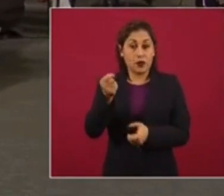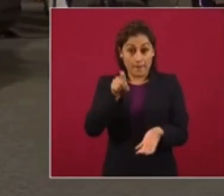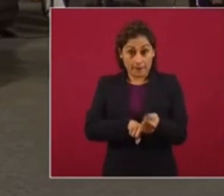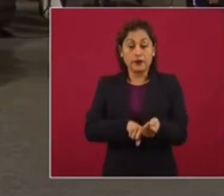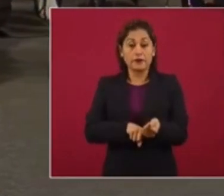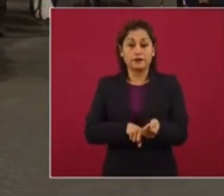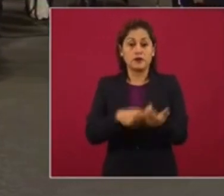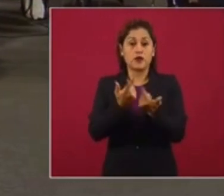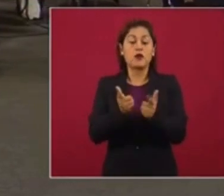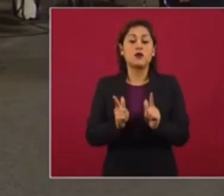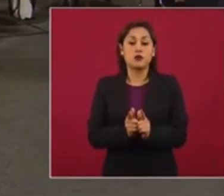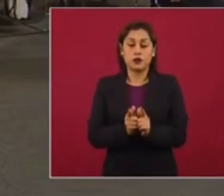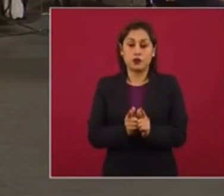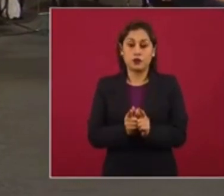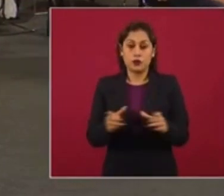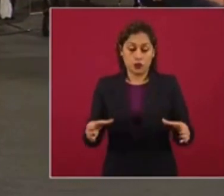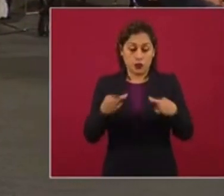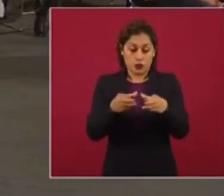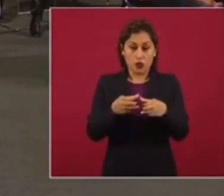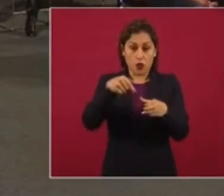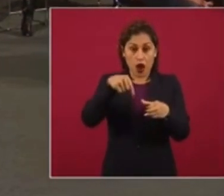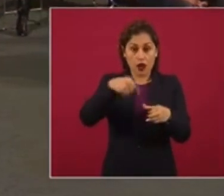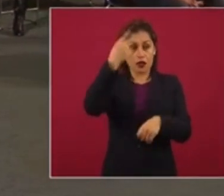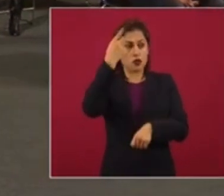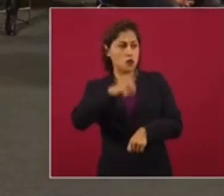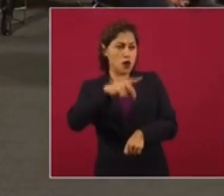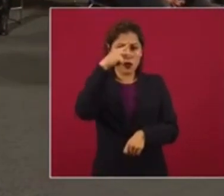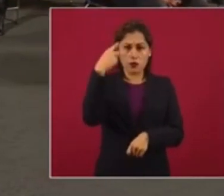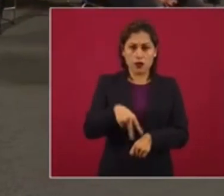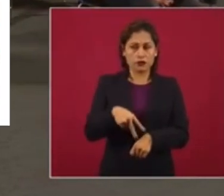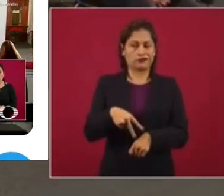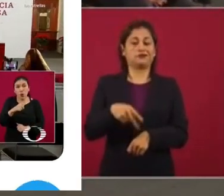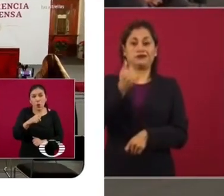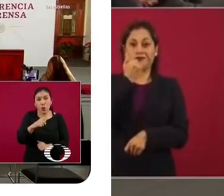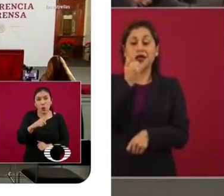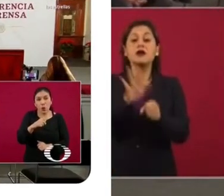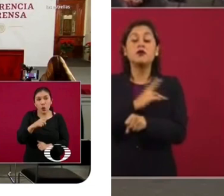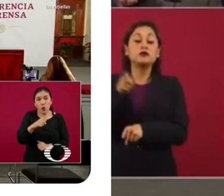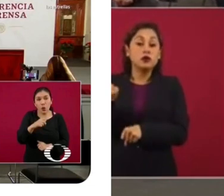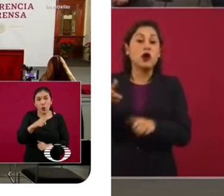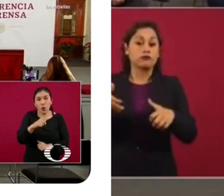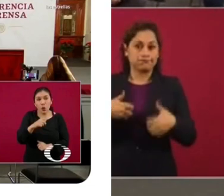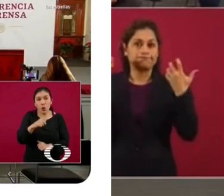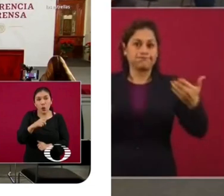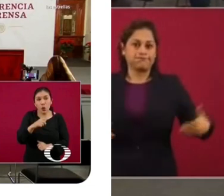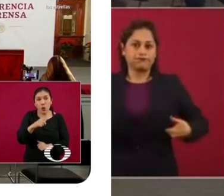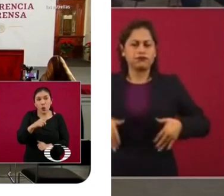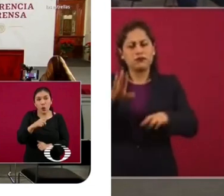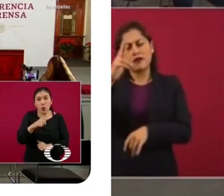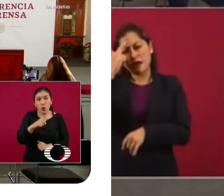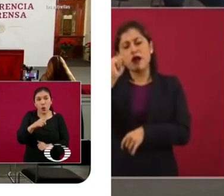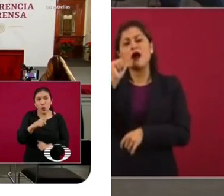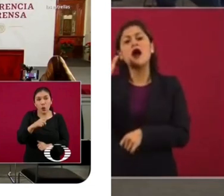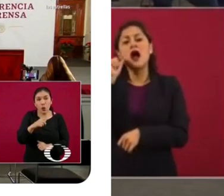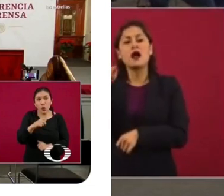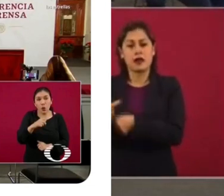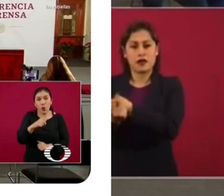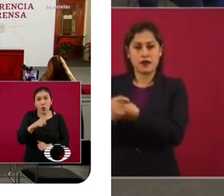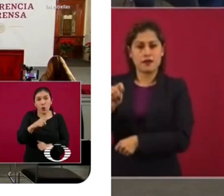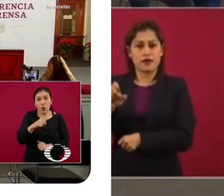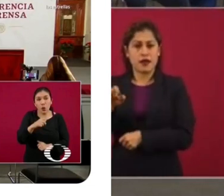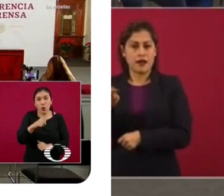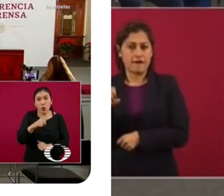del grupo que se sentía dueño de México. Entonces, están muy molestos. Ayer hubo un reportaje en Televisa